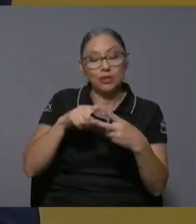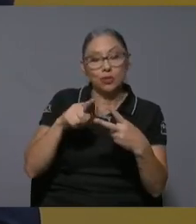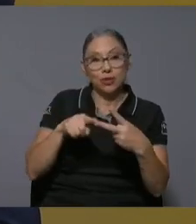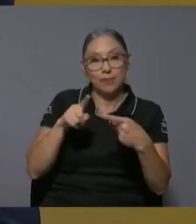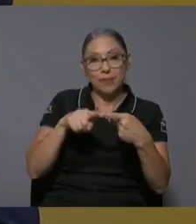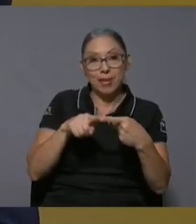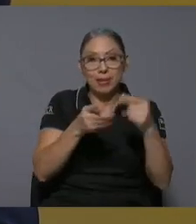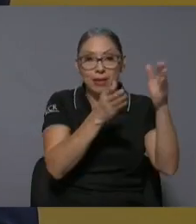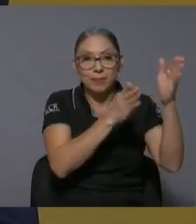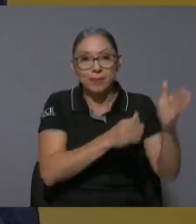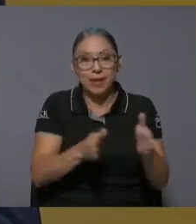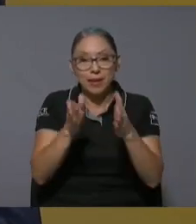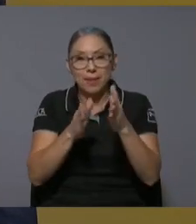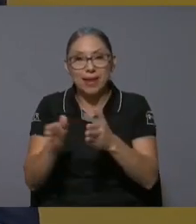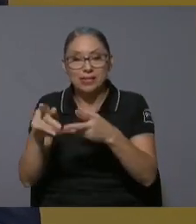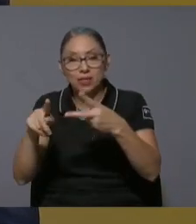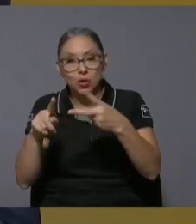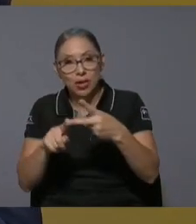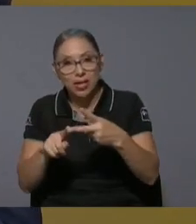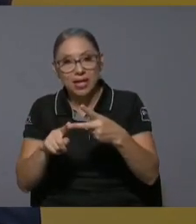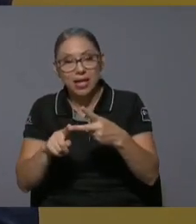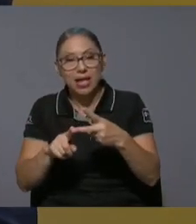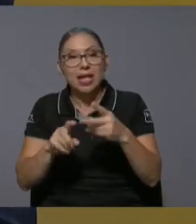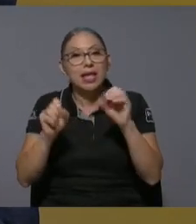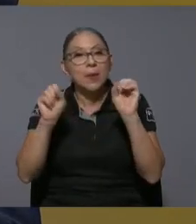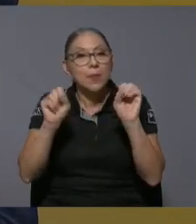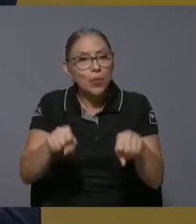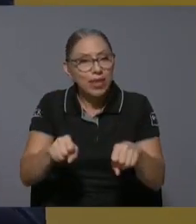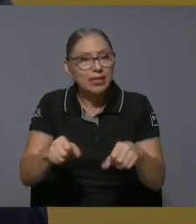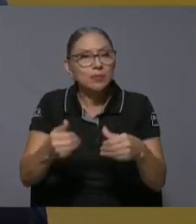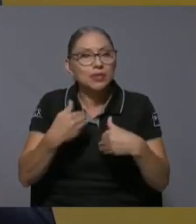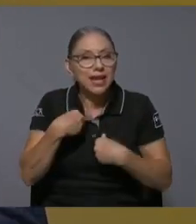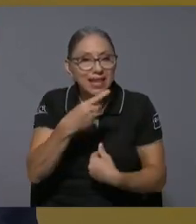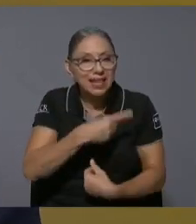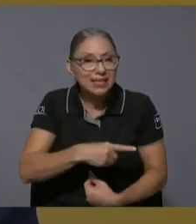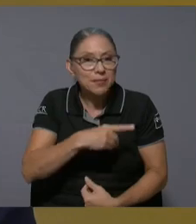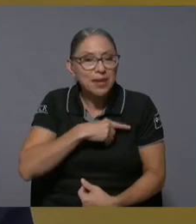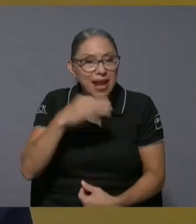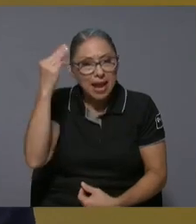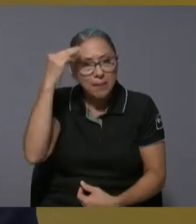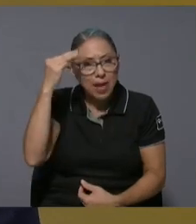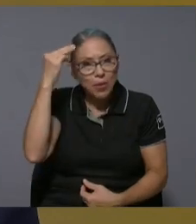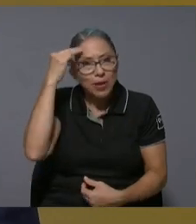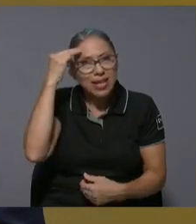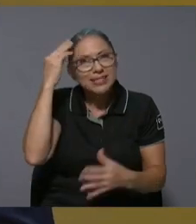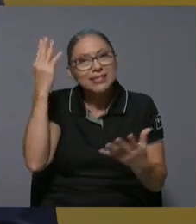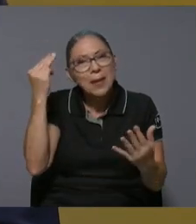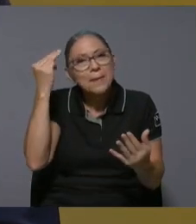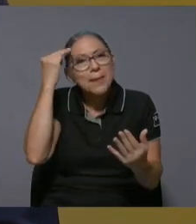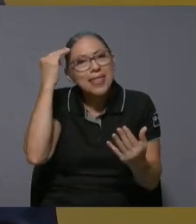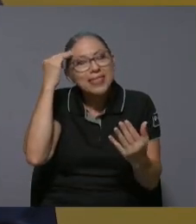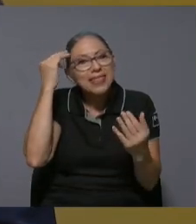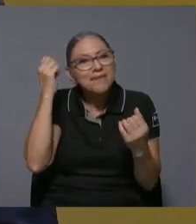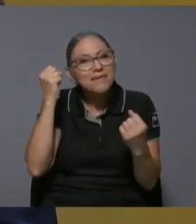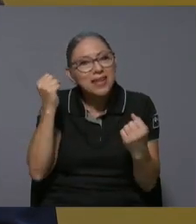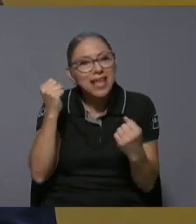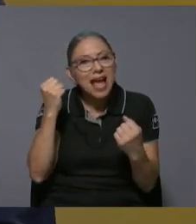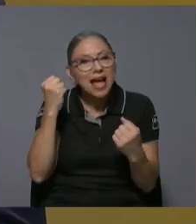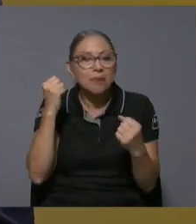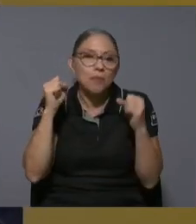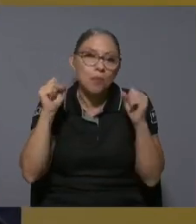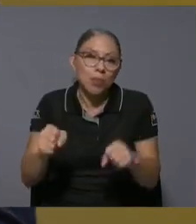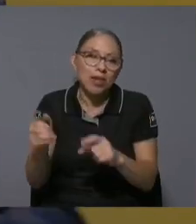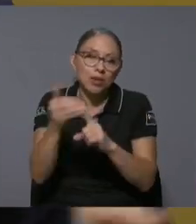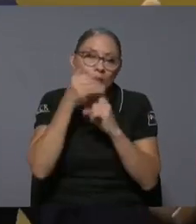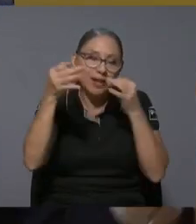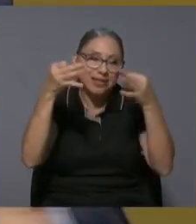y que pudiésemos tener la disciplina madurez mente fría llamémoslo de alguna manera para que podamos tomar decisiones